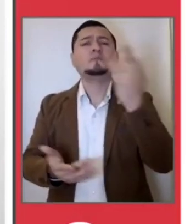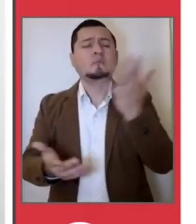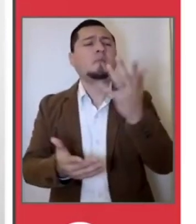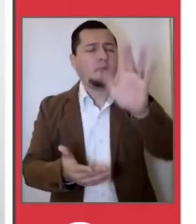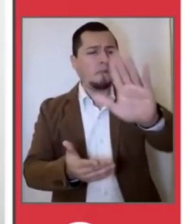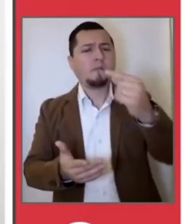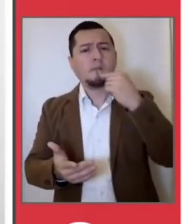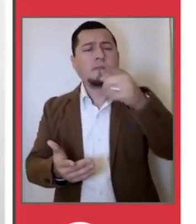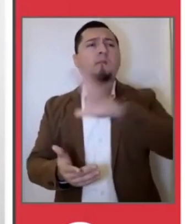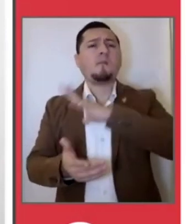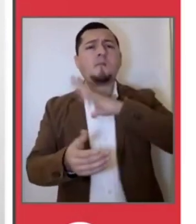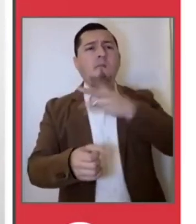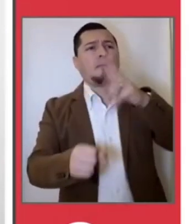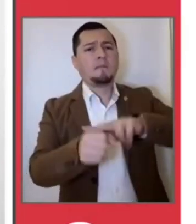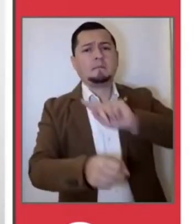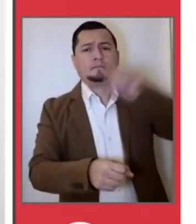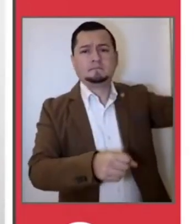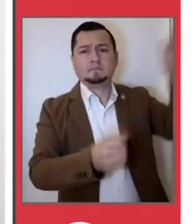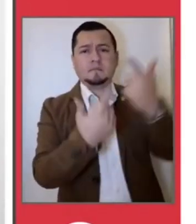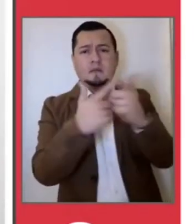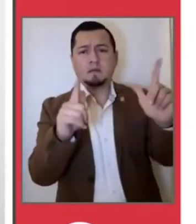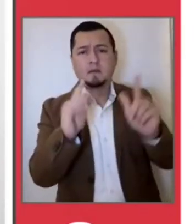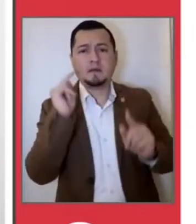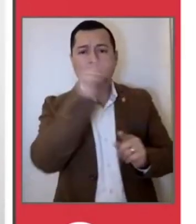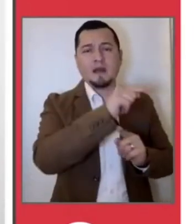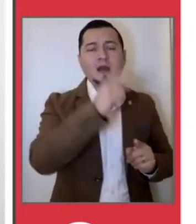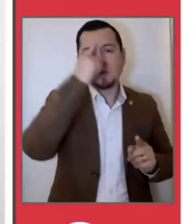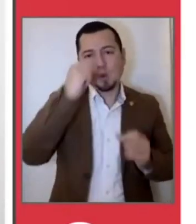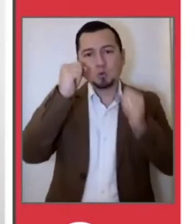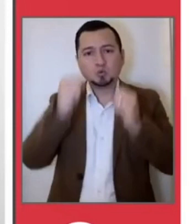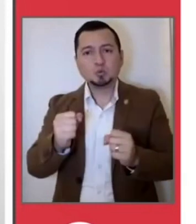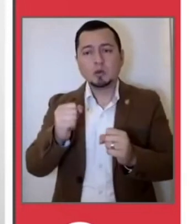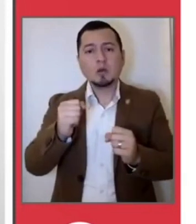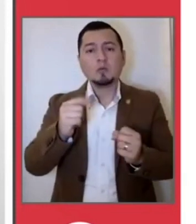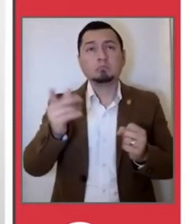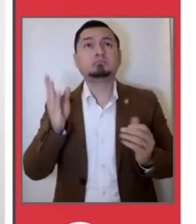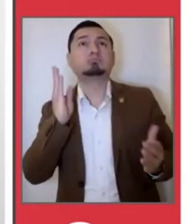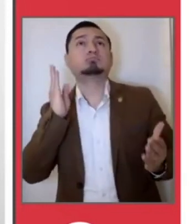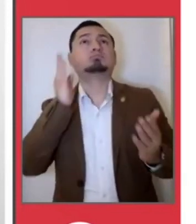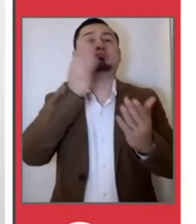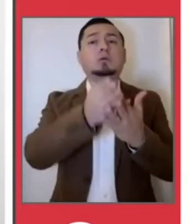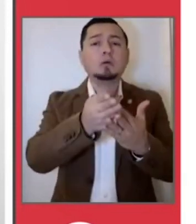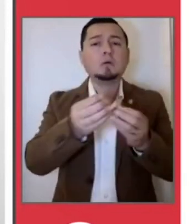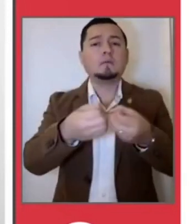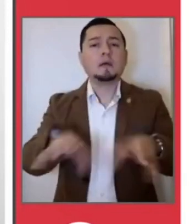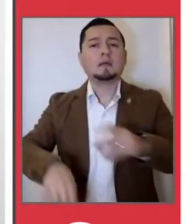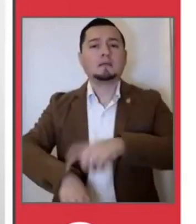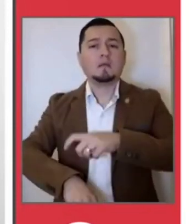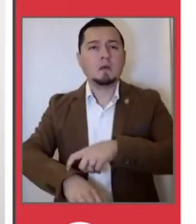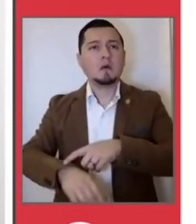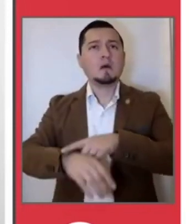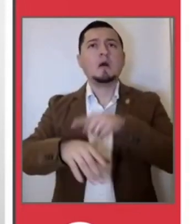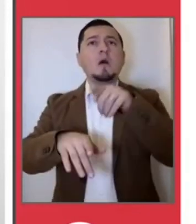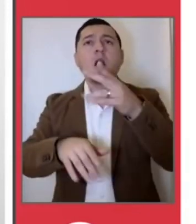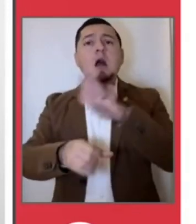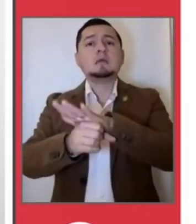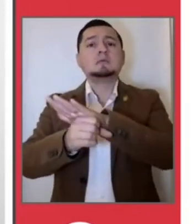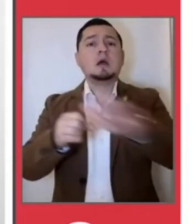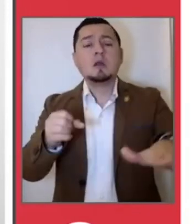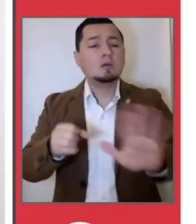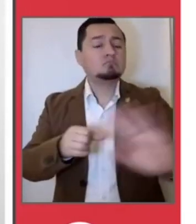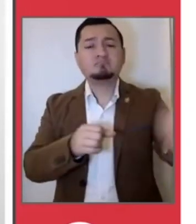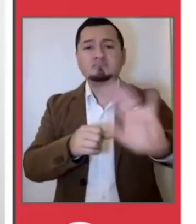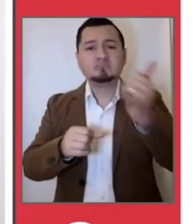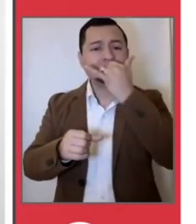Necesitamos entender que al generar esta idea de un sistema desbordado que es